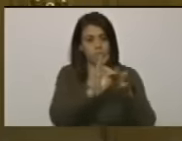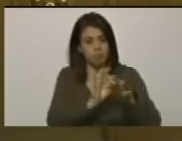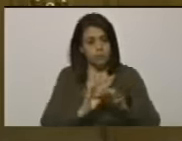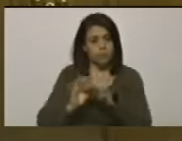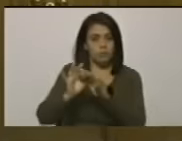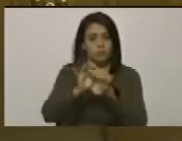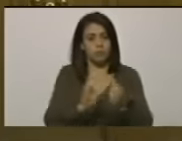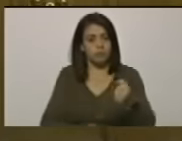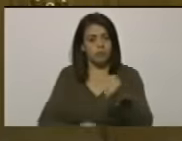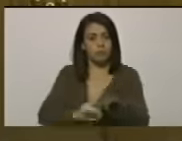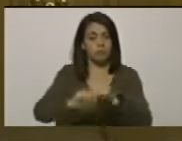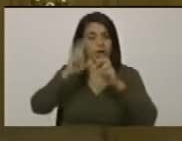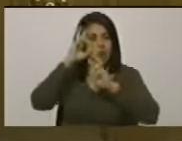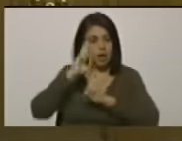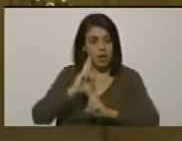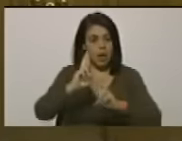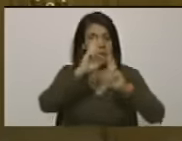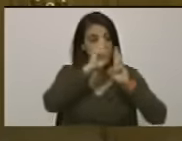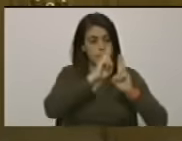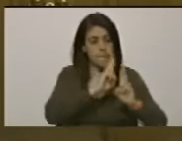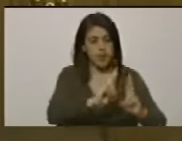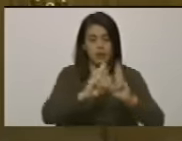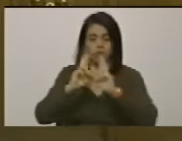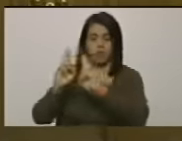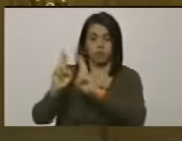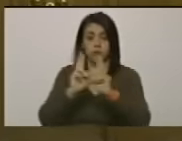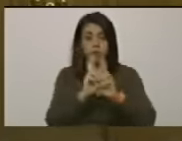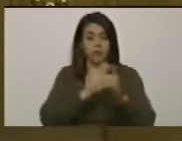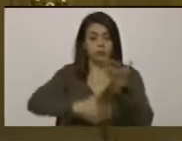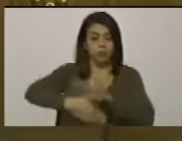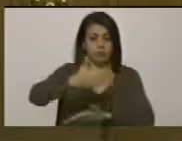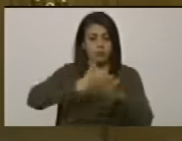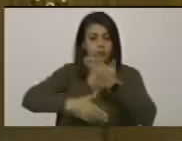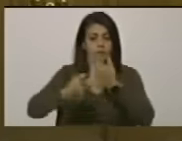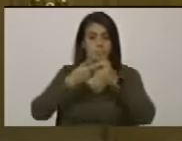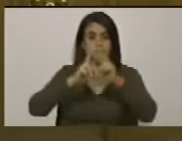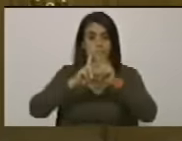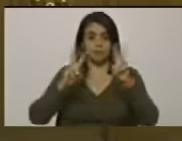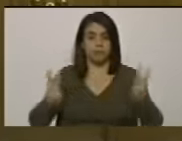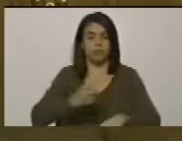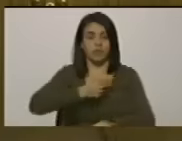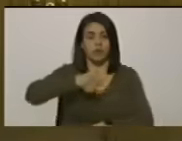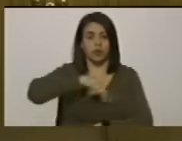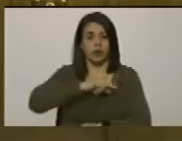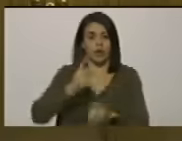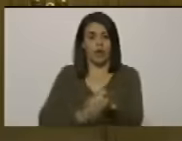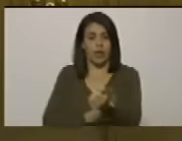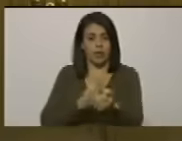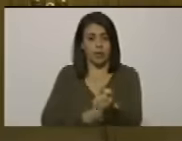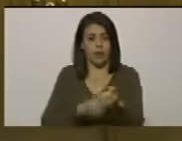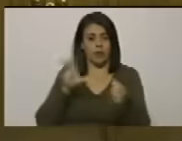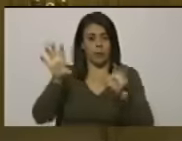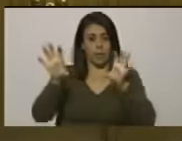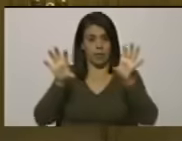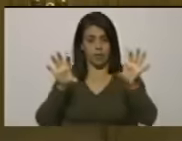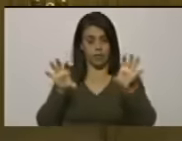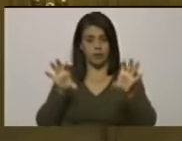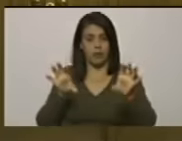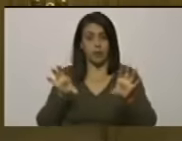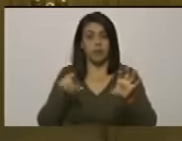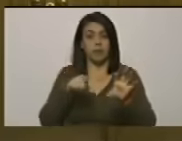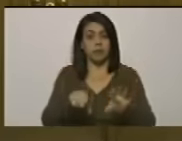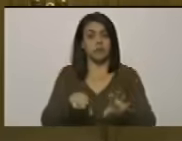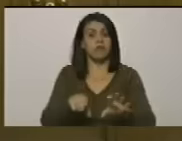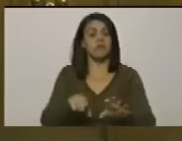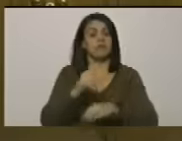respeto mutuo y convivencia pacífica de nuestras hermanas naciones siendo